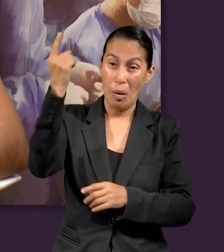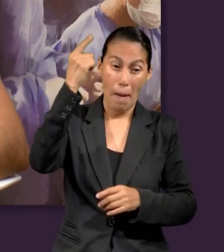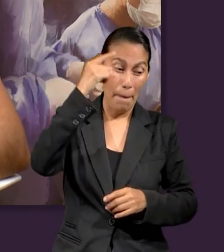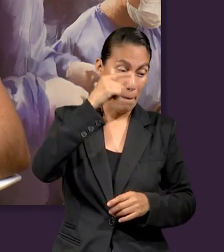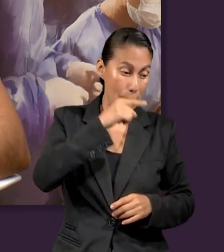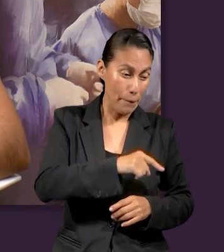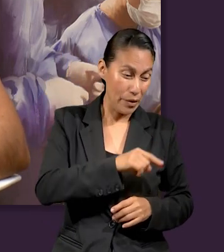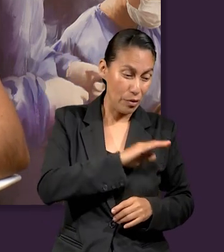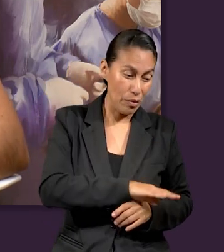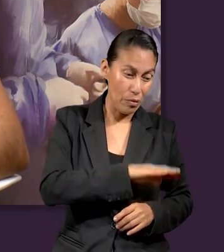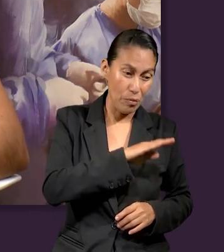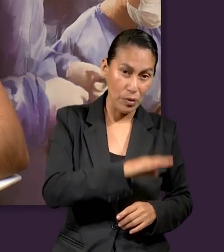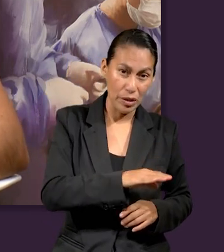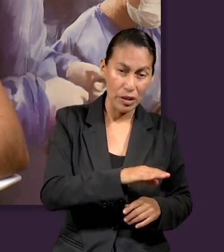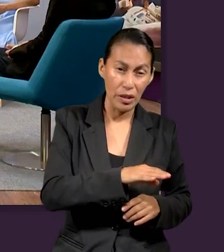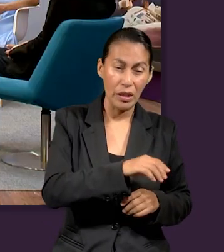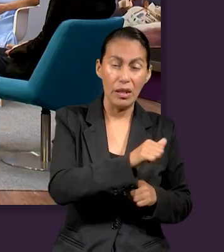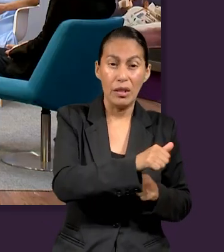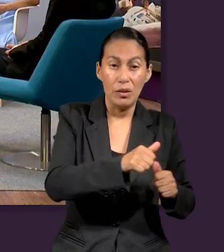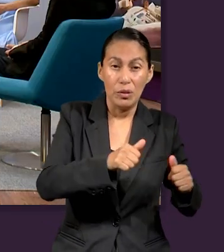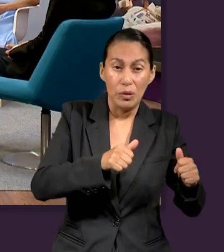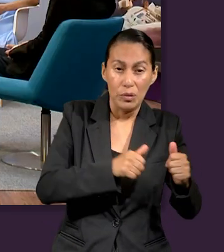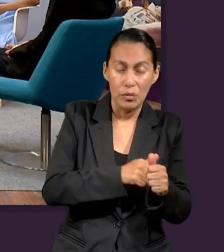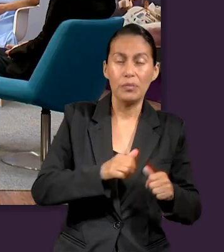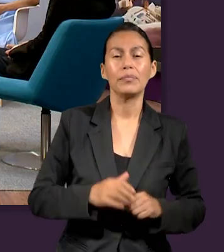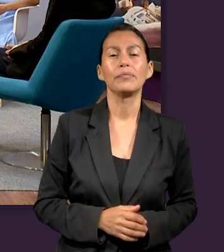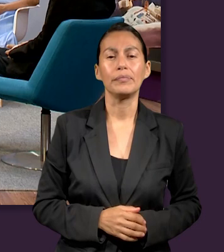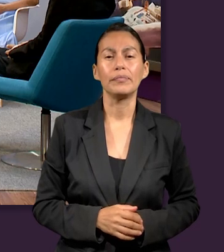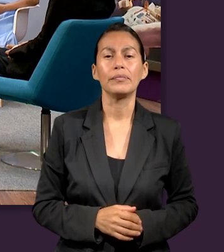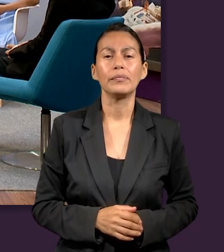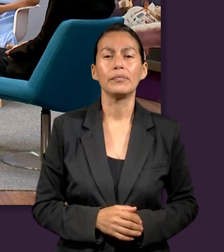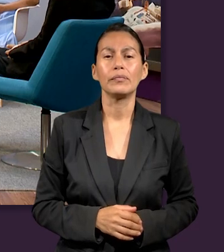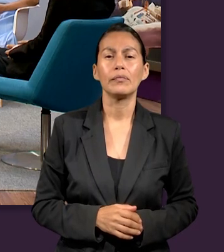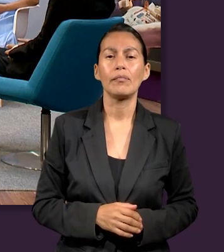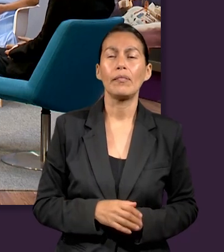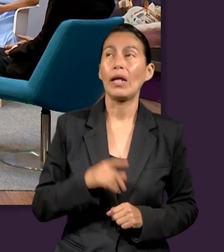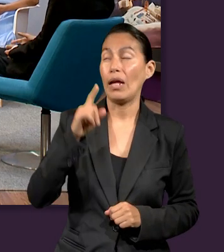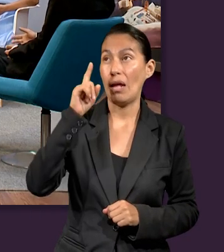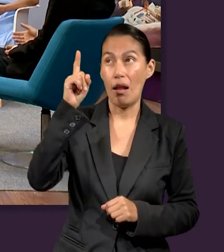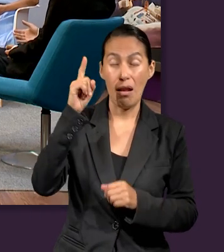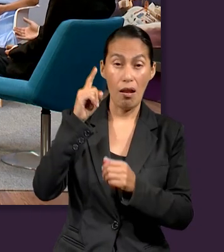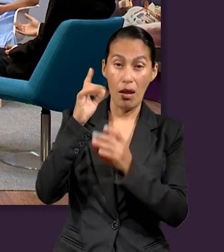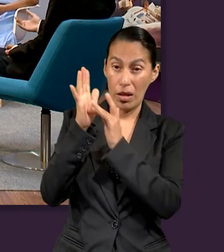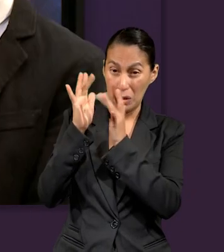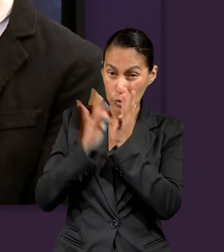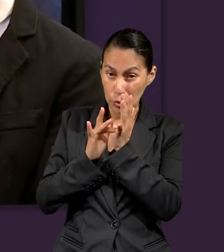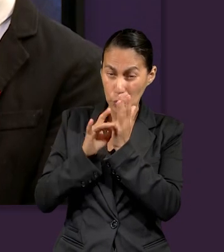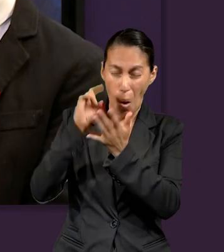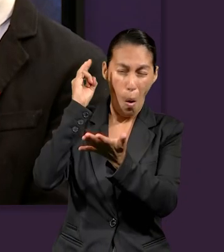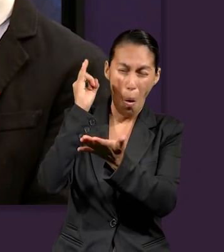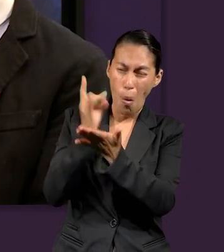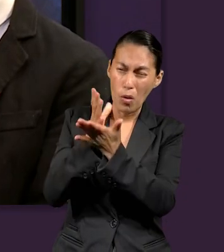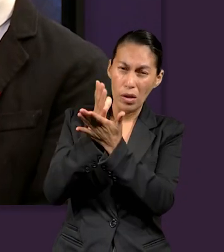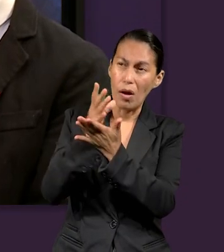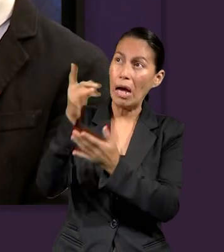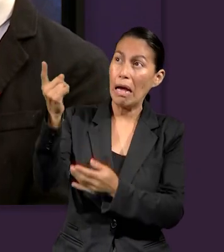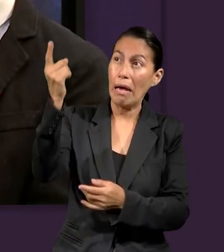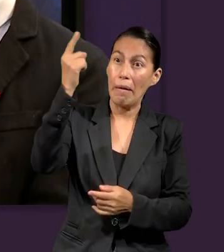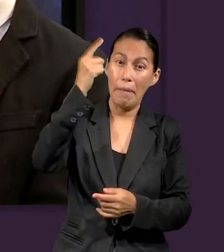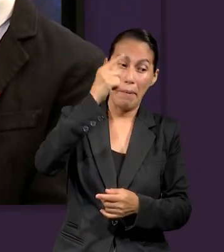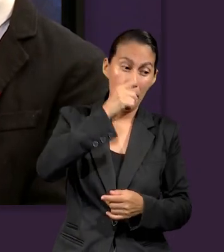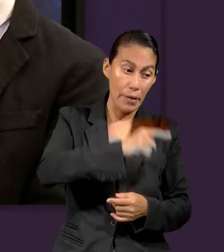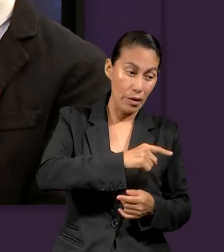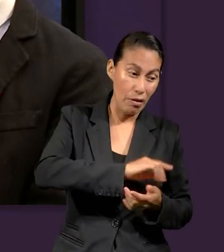nosotros. Muy bien, él fue capaz de venir a morir por nosotros. ¿Qué más? Él es, se puede decir, el único